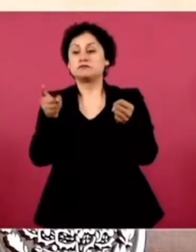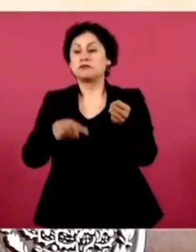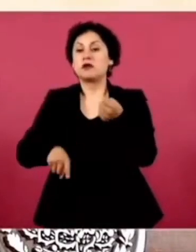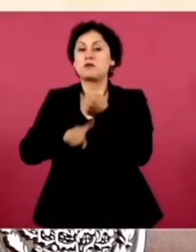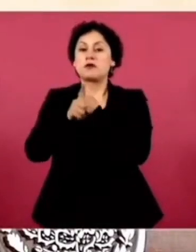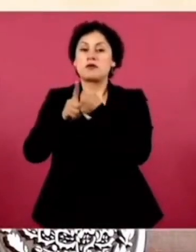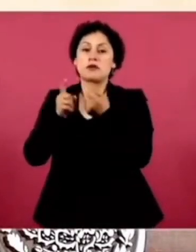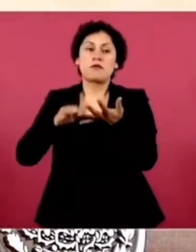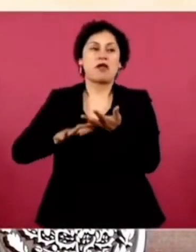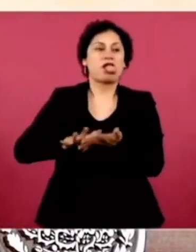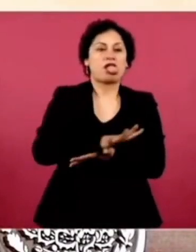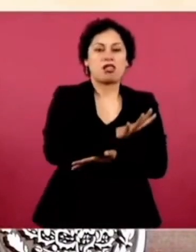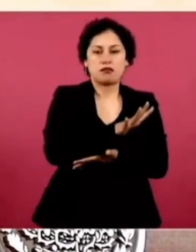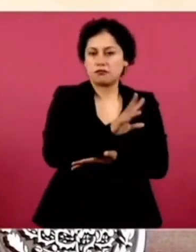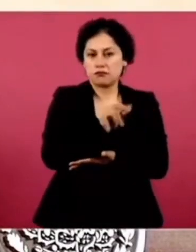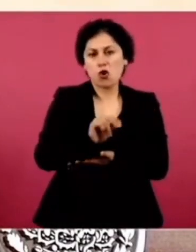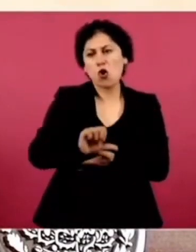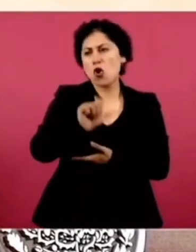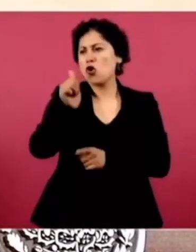ningún deporte.